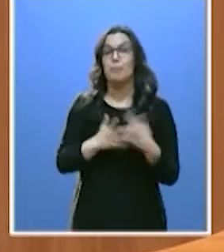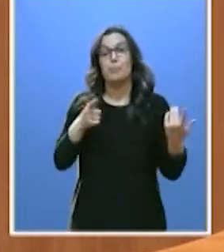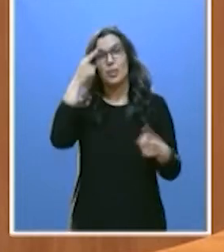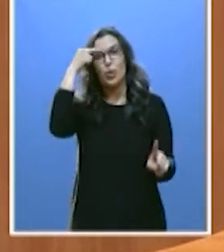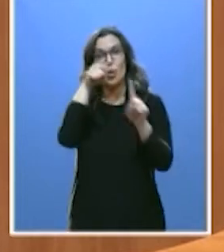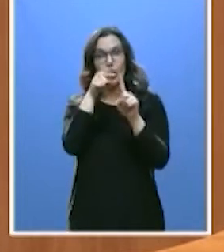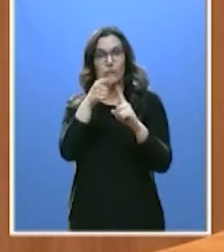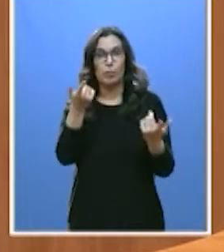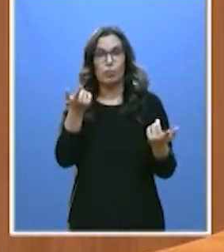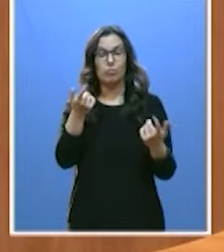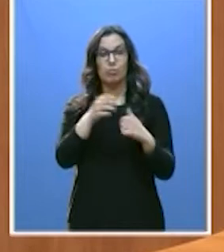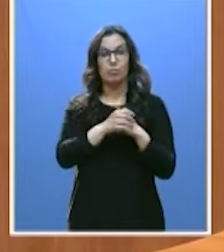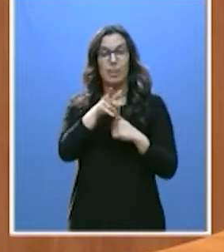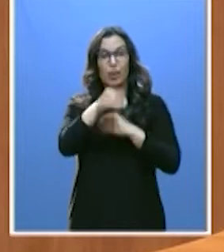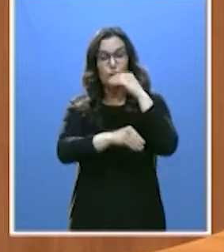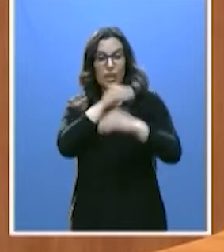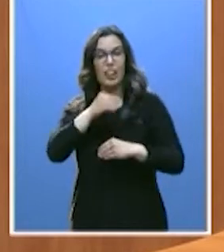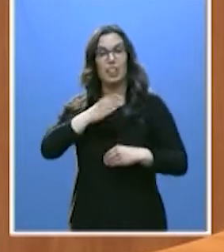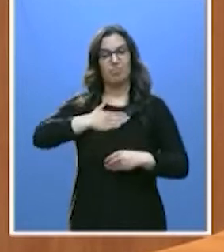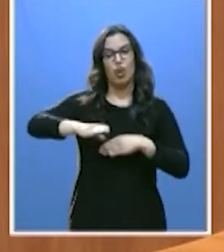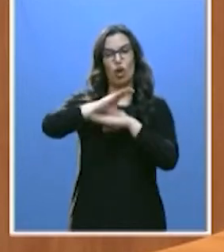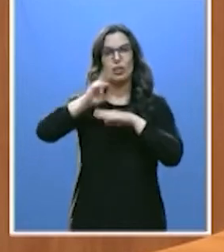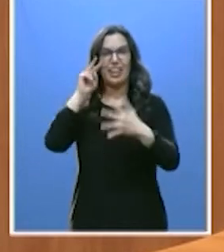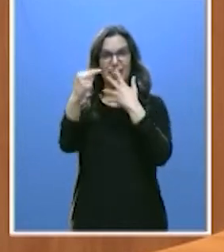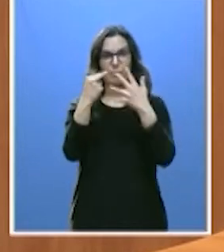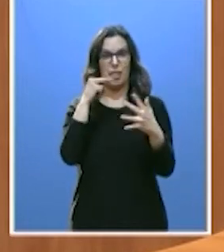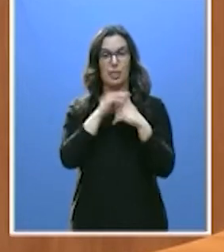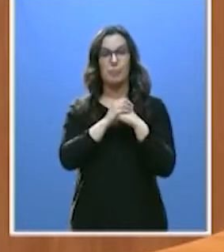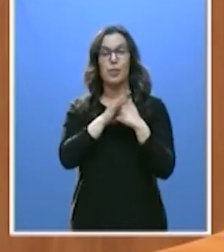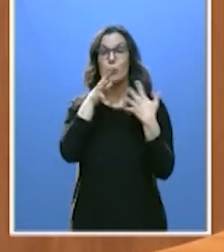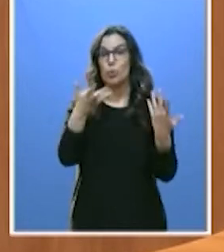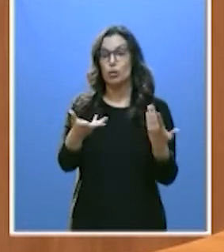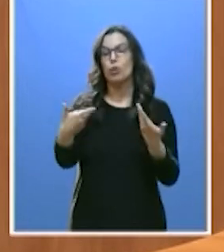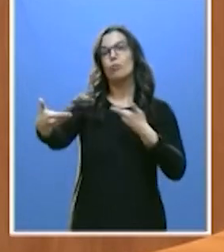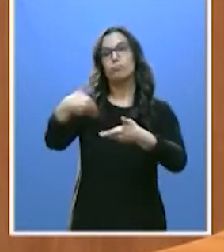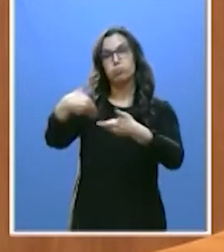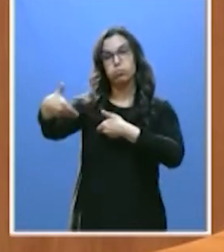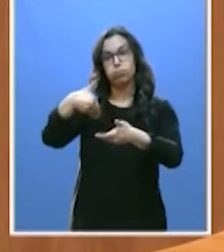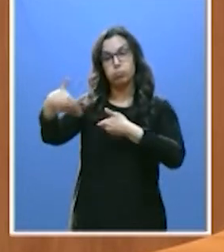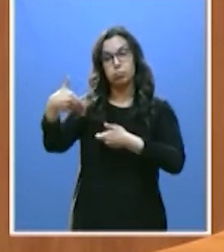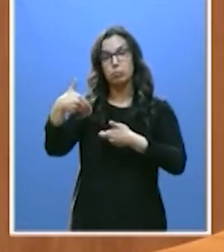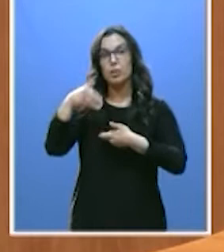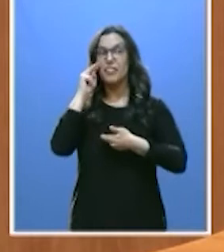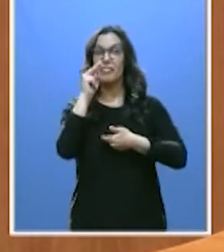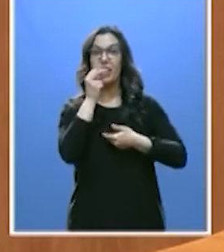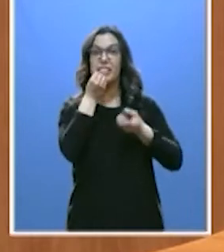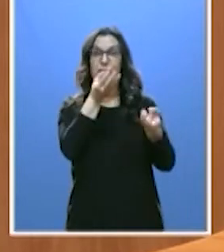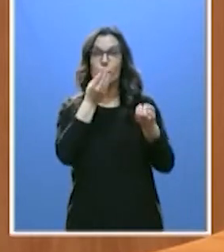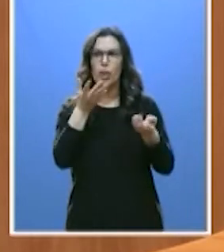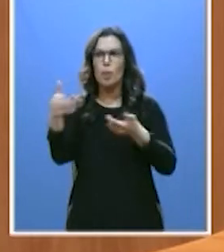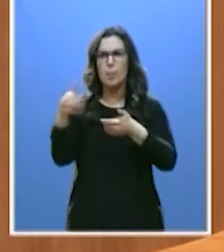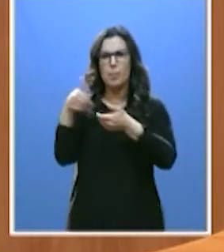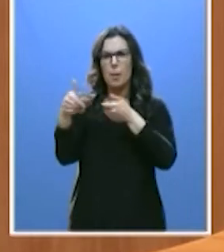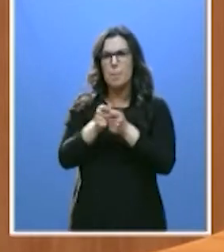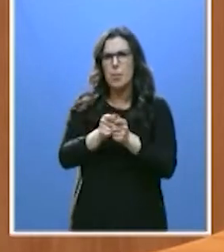trata en la Consejería de Transparencia. Por esa razón, las solicitudes de acceso a la información se han incrementado